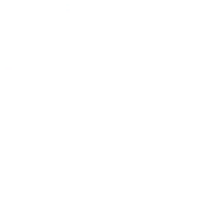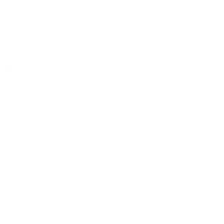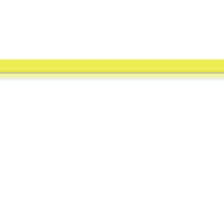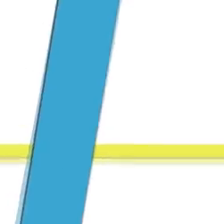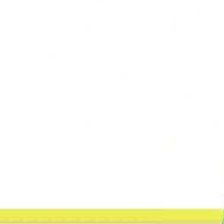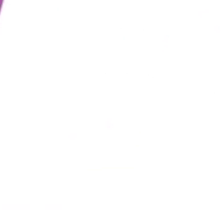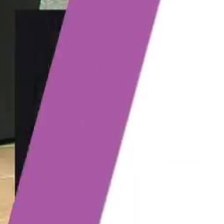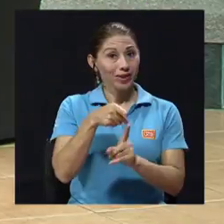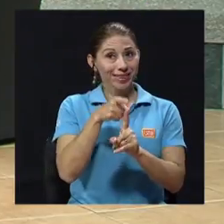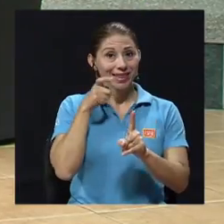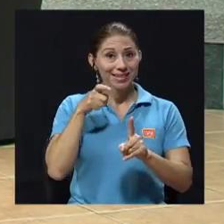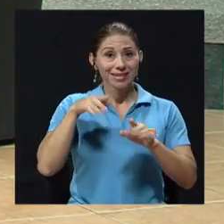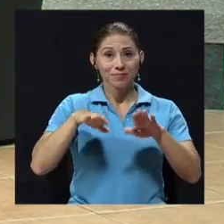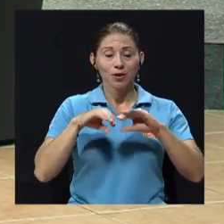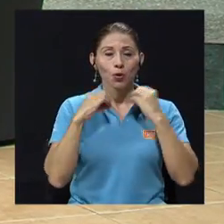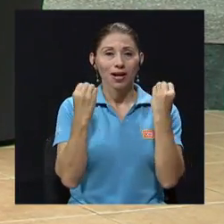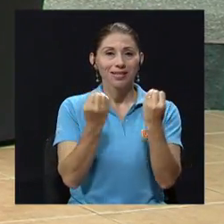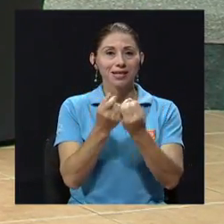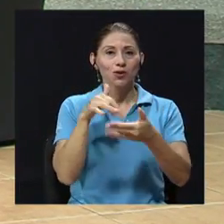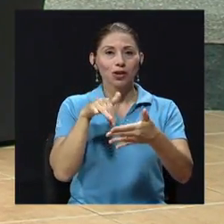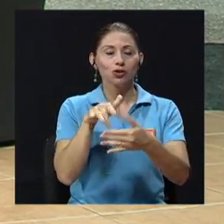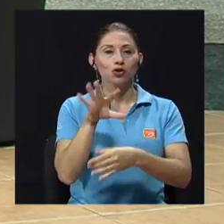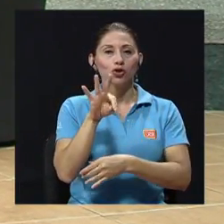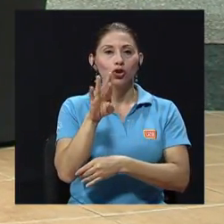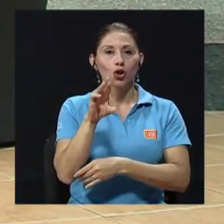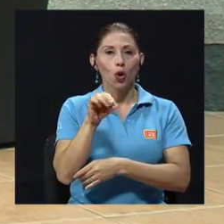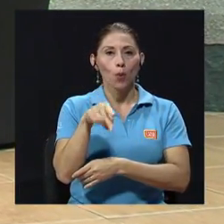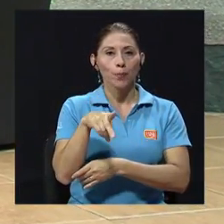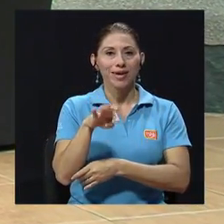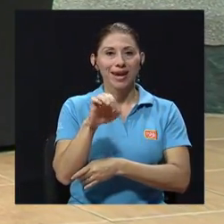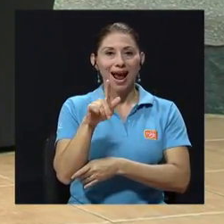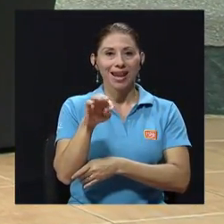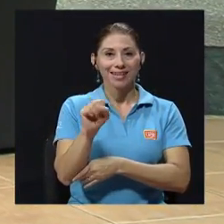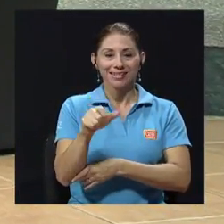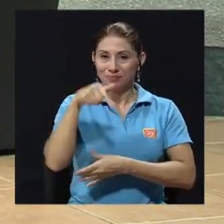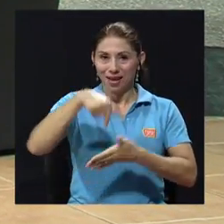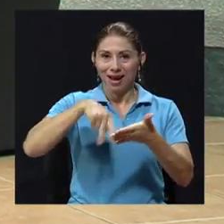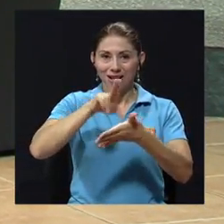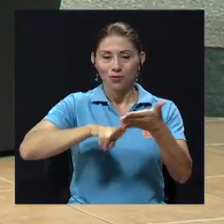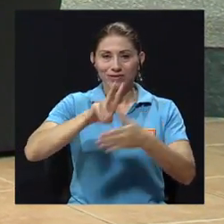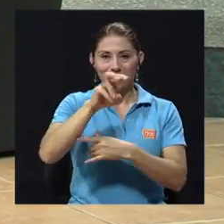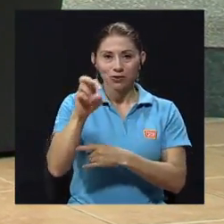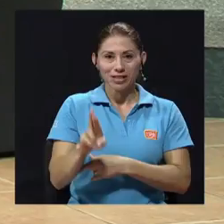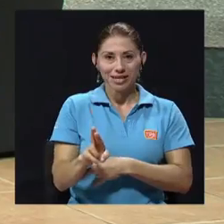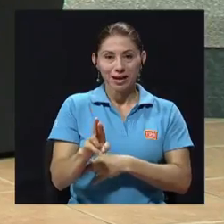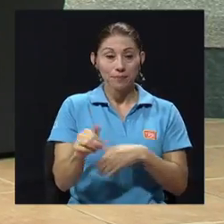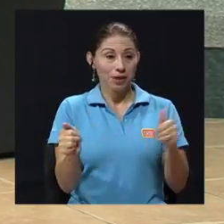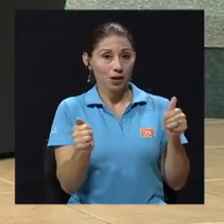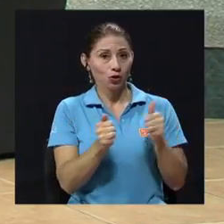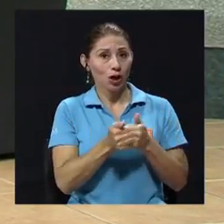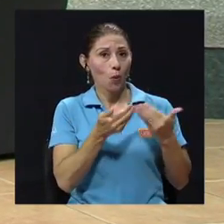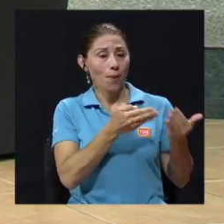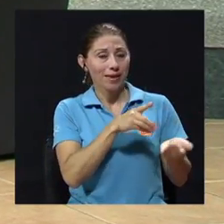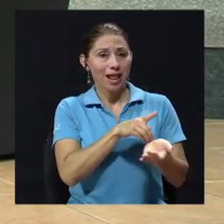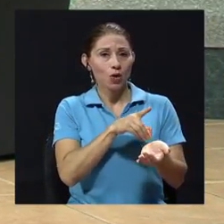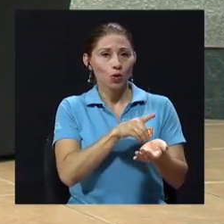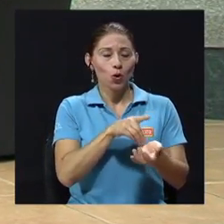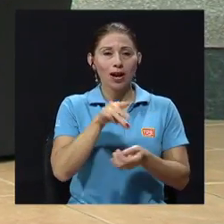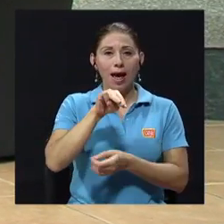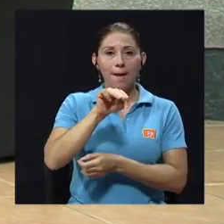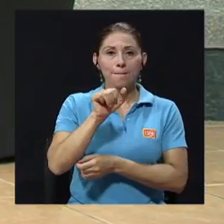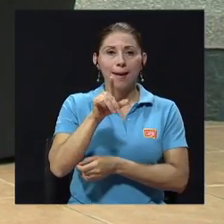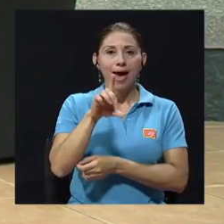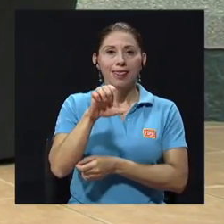El día de hoy, desde la Organización de Estudios Tropicales acá en la Universidad de Costa Rica, y nos acompaña la